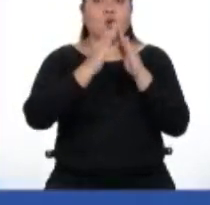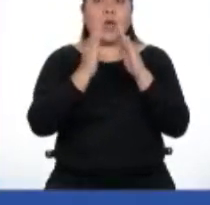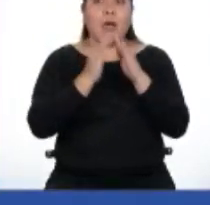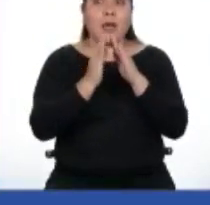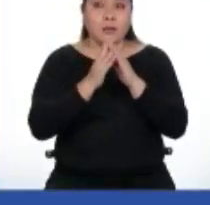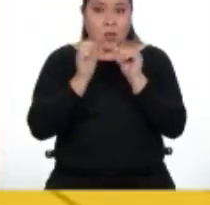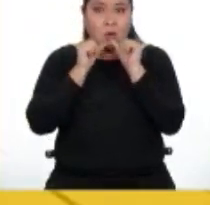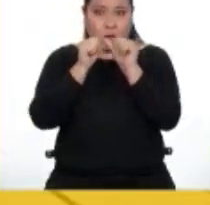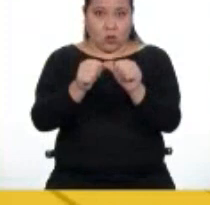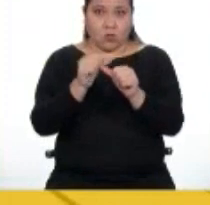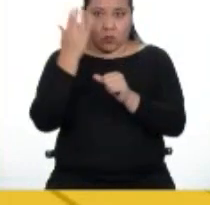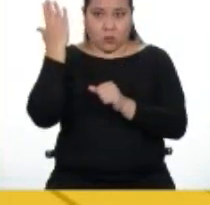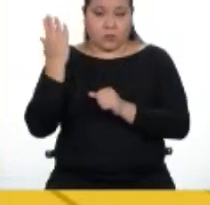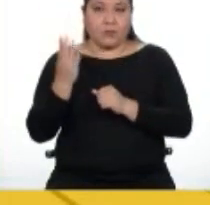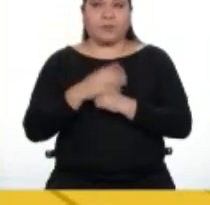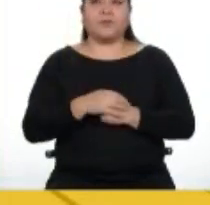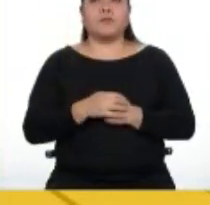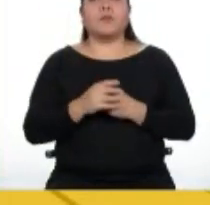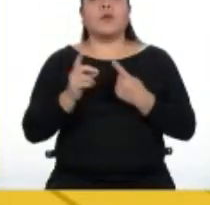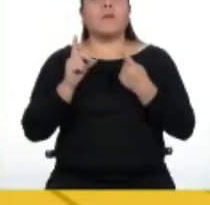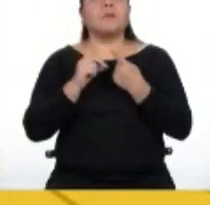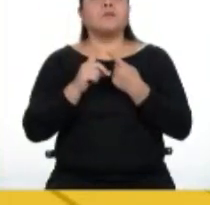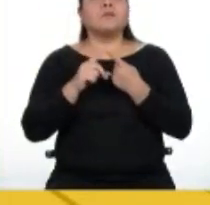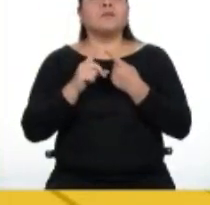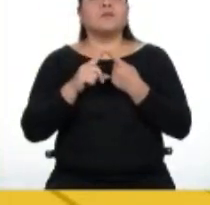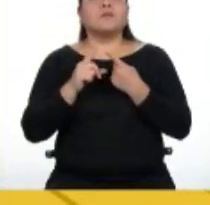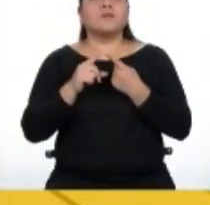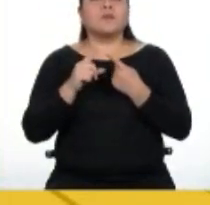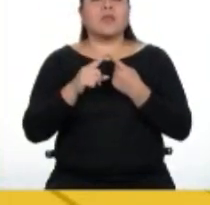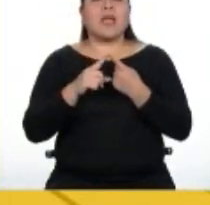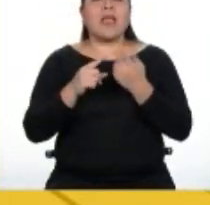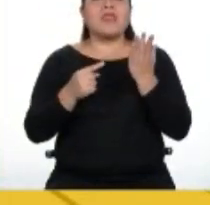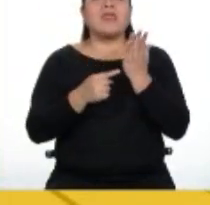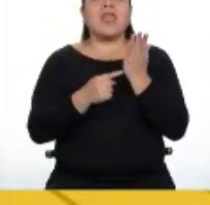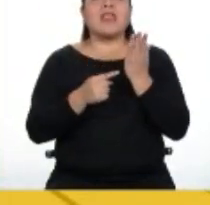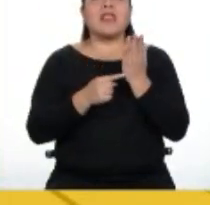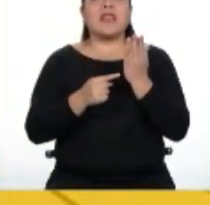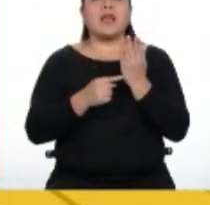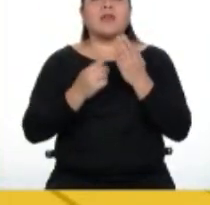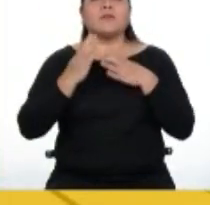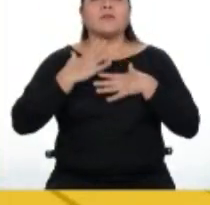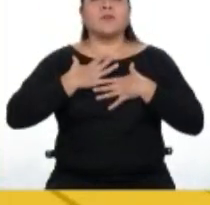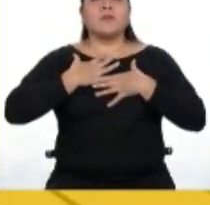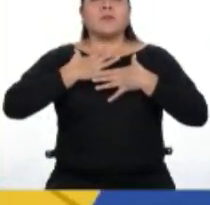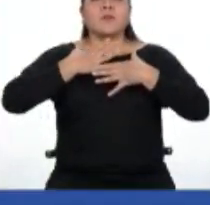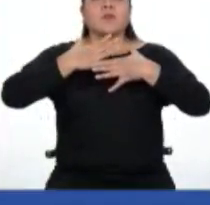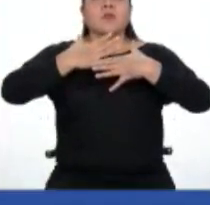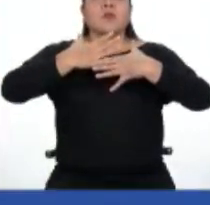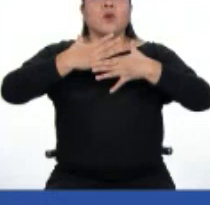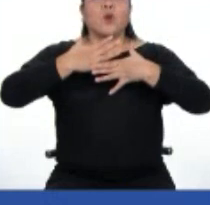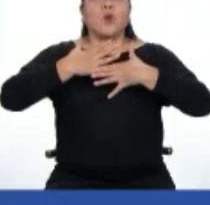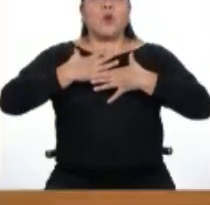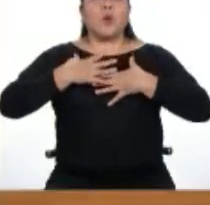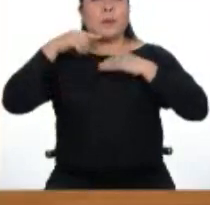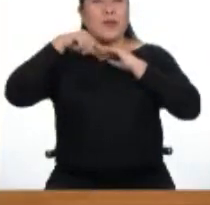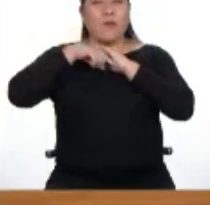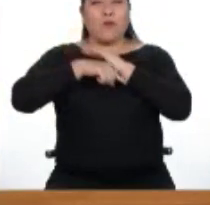sigan lo que hacemos. Veamos. Esta es la técnica de respiración profunda.